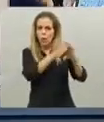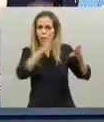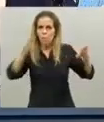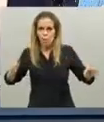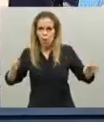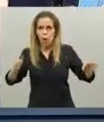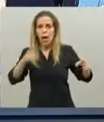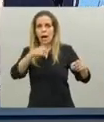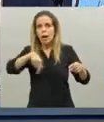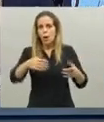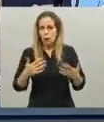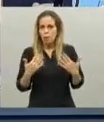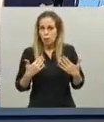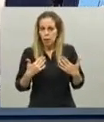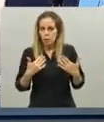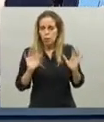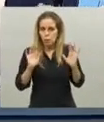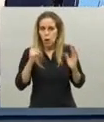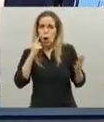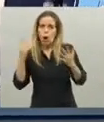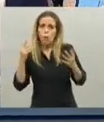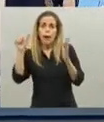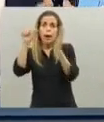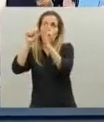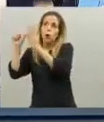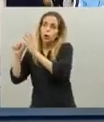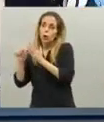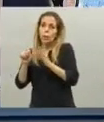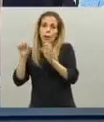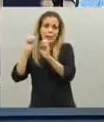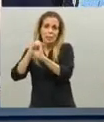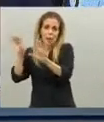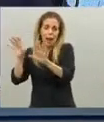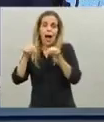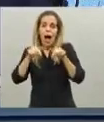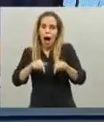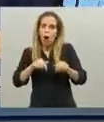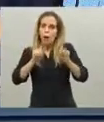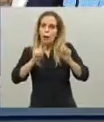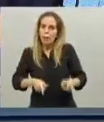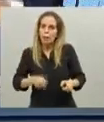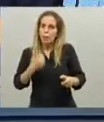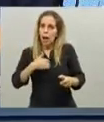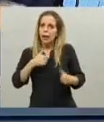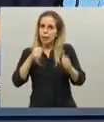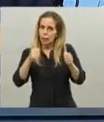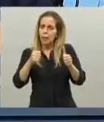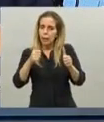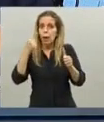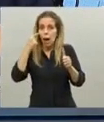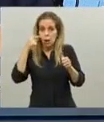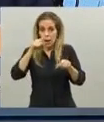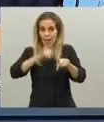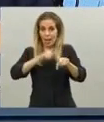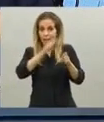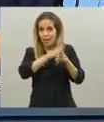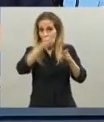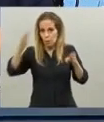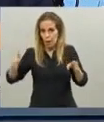permitió no estar en la situación que están otros afortunadamente pero nos va a permitir abordar mejor la etapa que empieza ahora